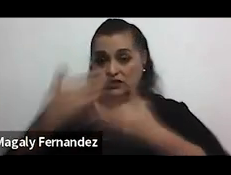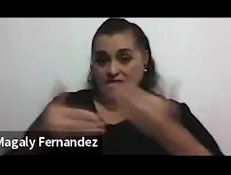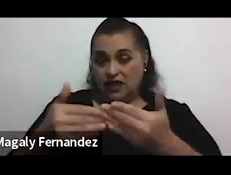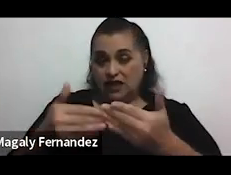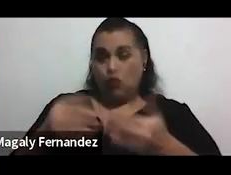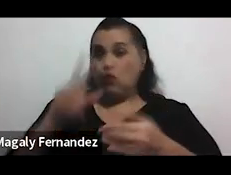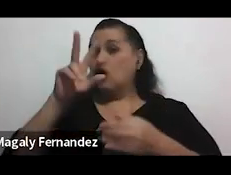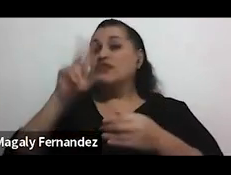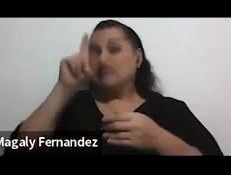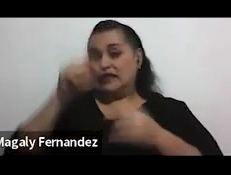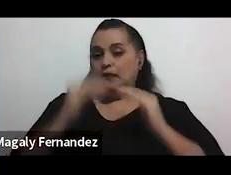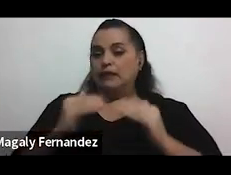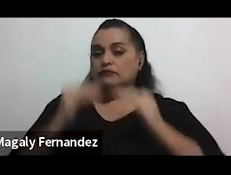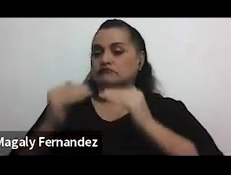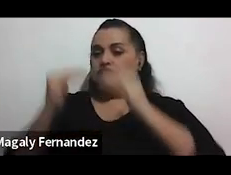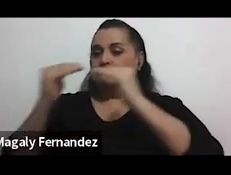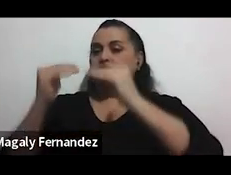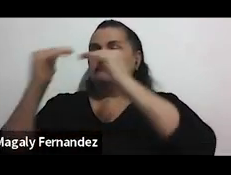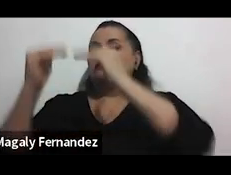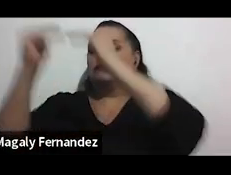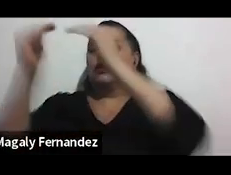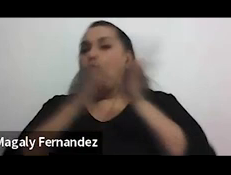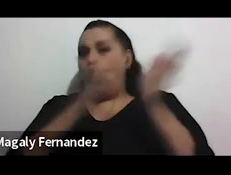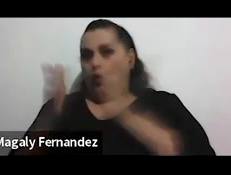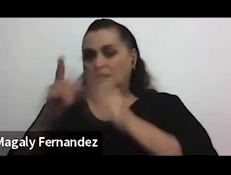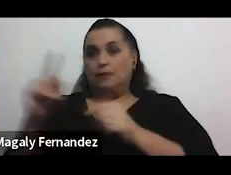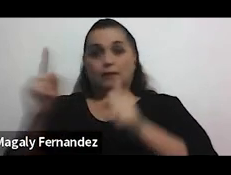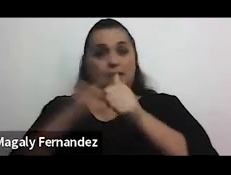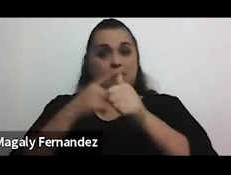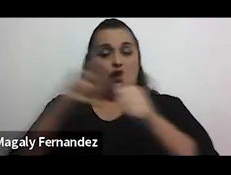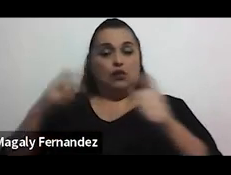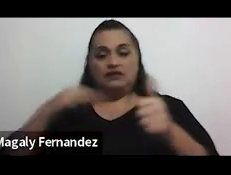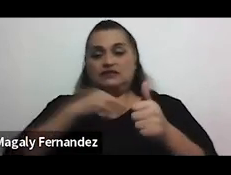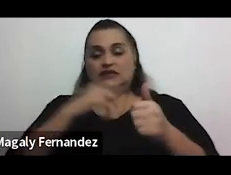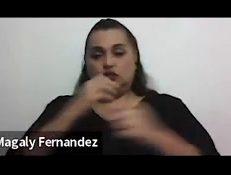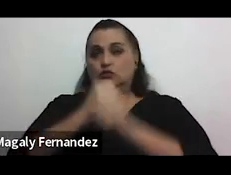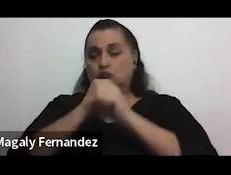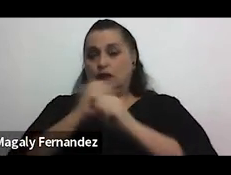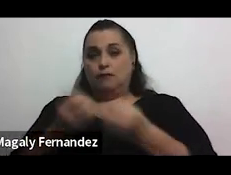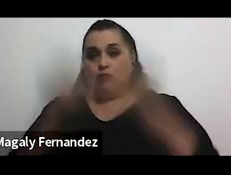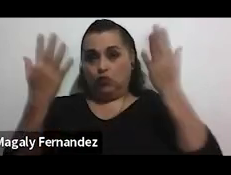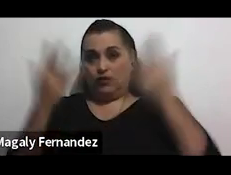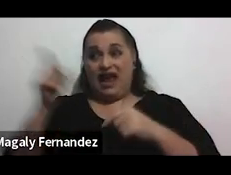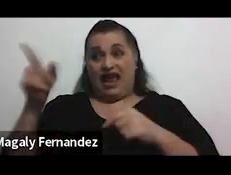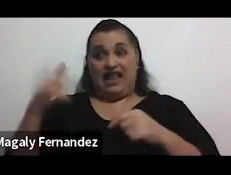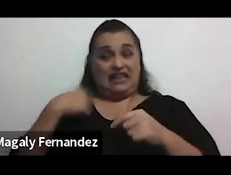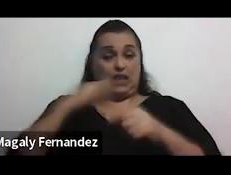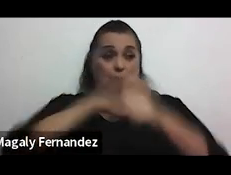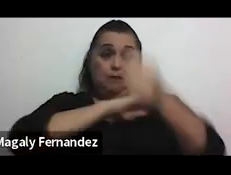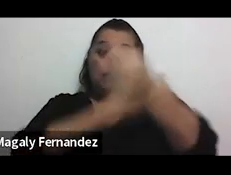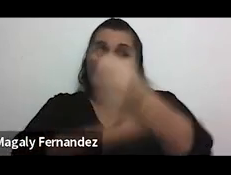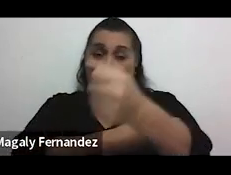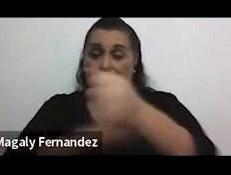brincarse en la escala de mando como quien dice es primero ir al ministerio de seguridad pública pero como este señor tiene tanto poder a nivel